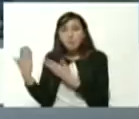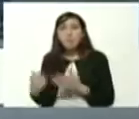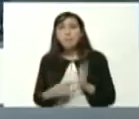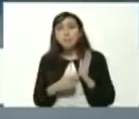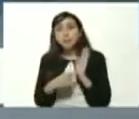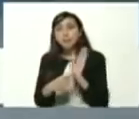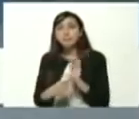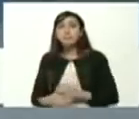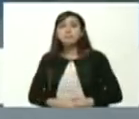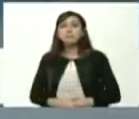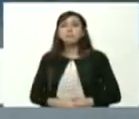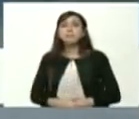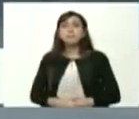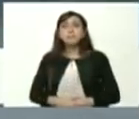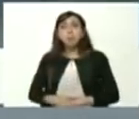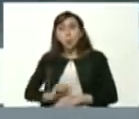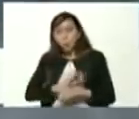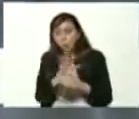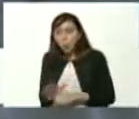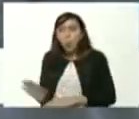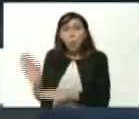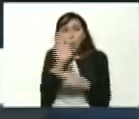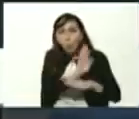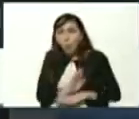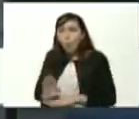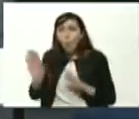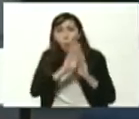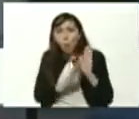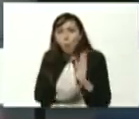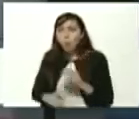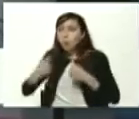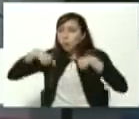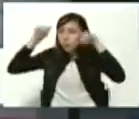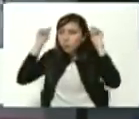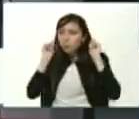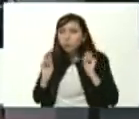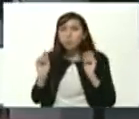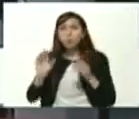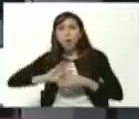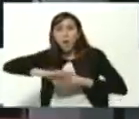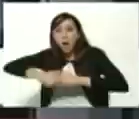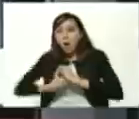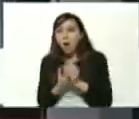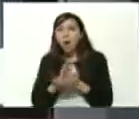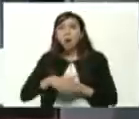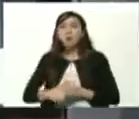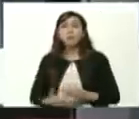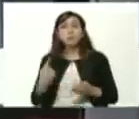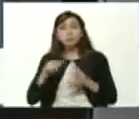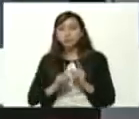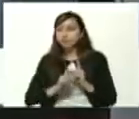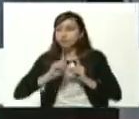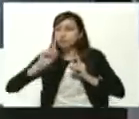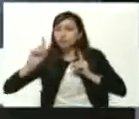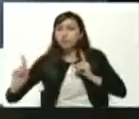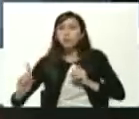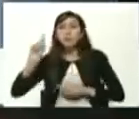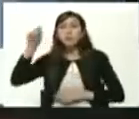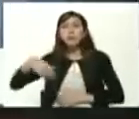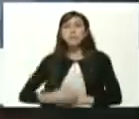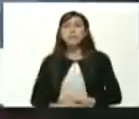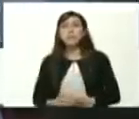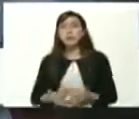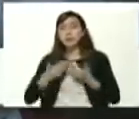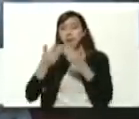con sus medidas de bioseguridad con su tapabocas con su alcohol con todo su distanciamiento social pues